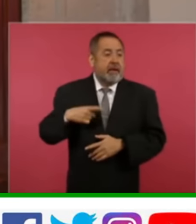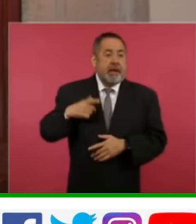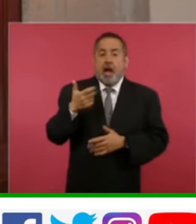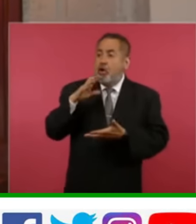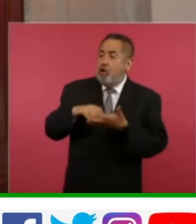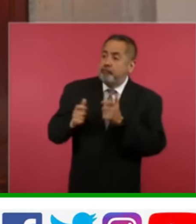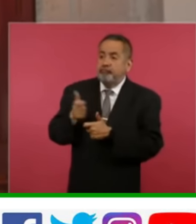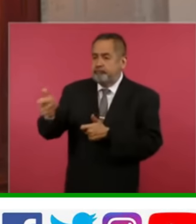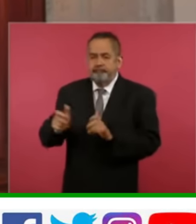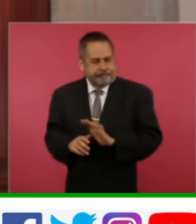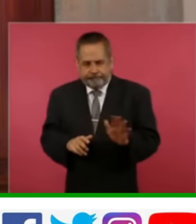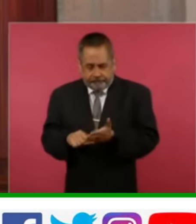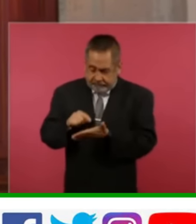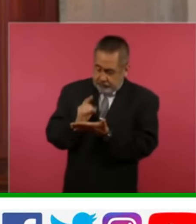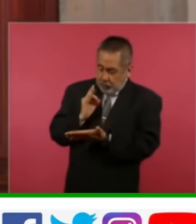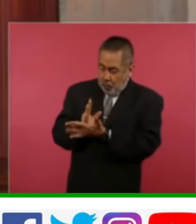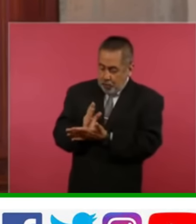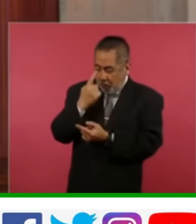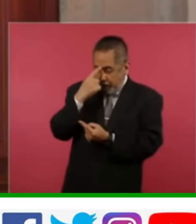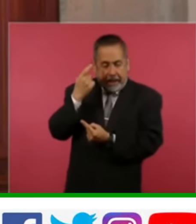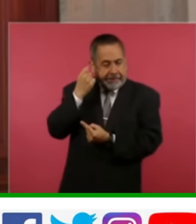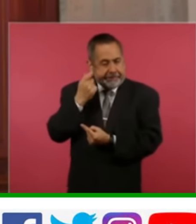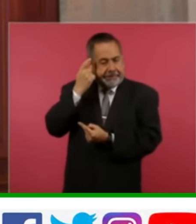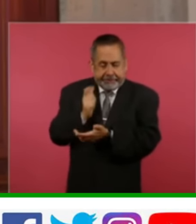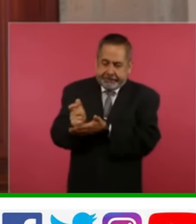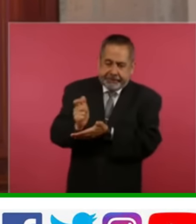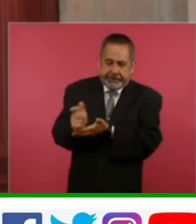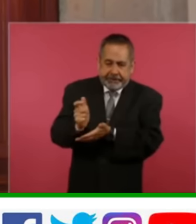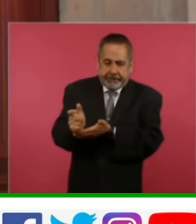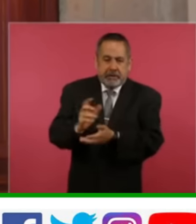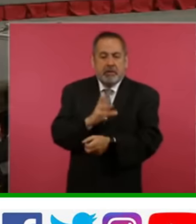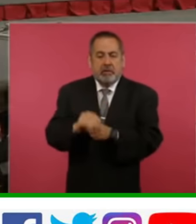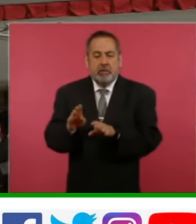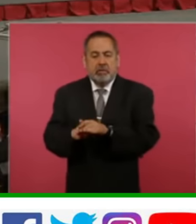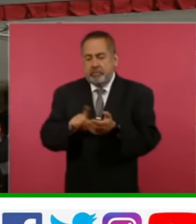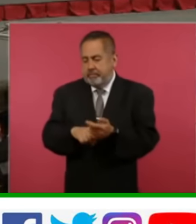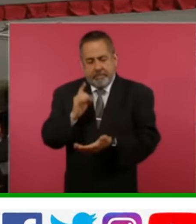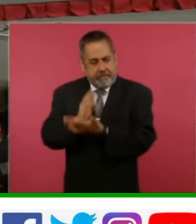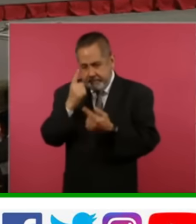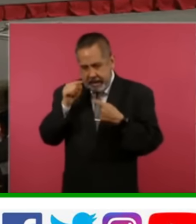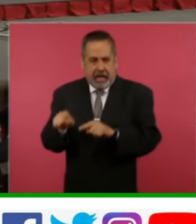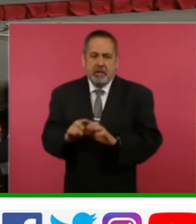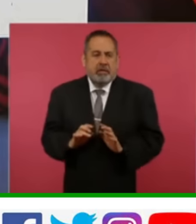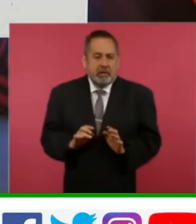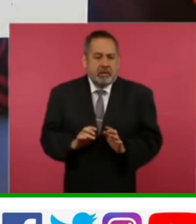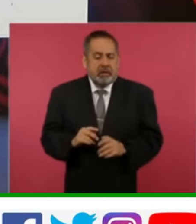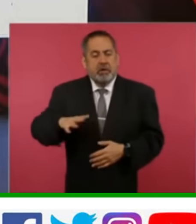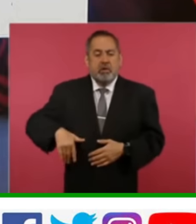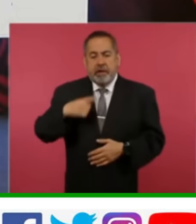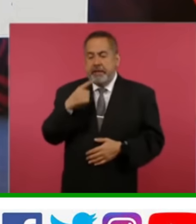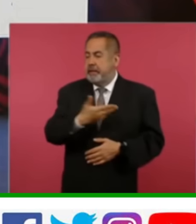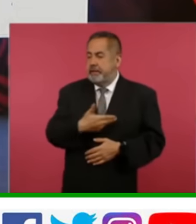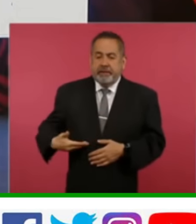utilizado para ningún otro gasto que no esté relacionado con el gasto de pensiones. qué? Porque, como lo decía el presidente, el derecho es